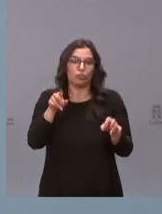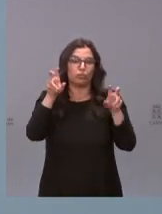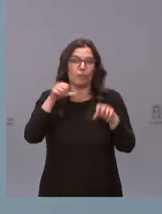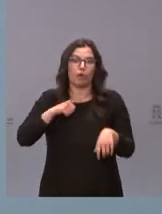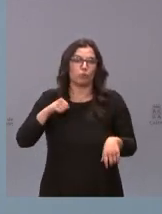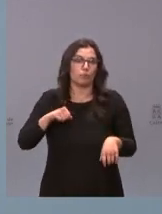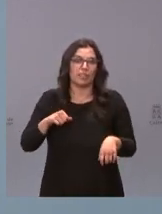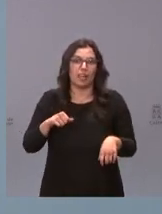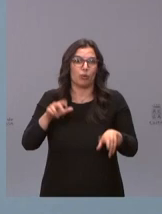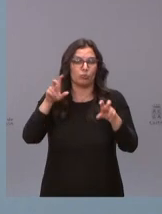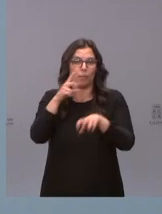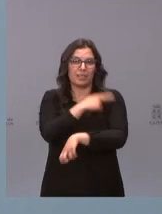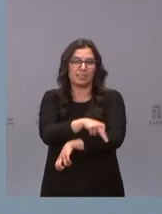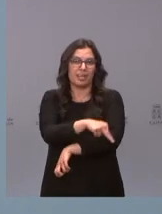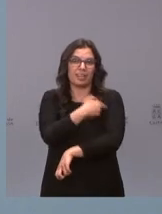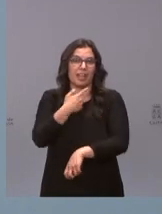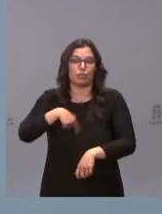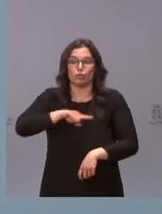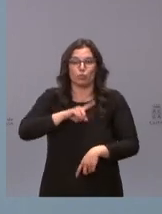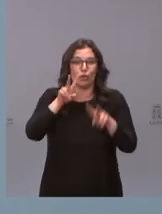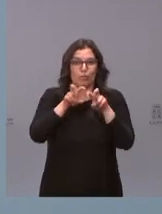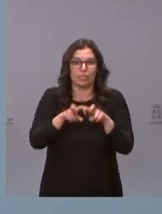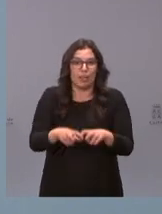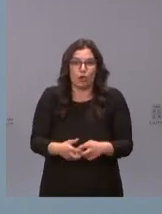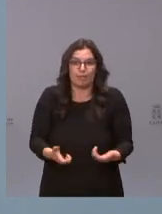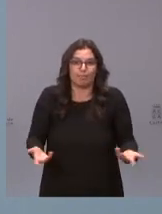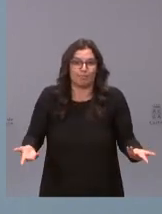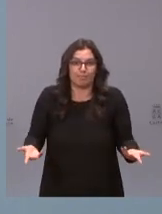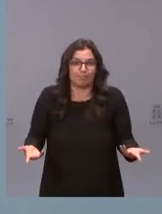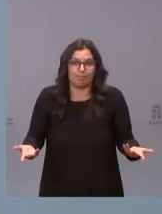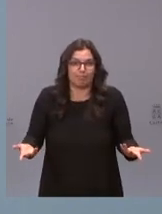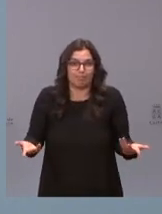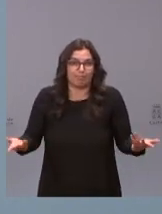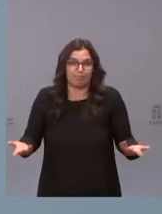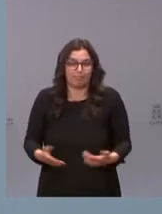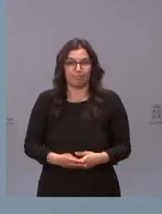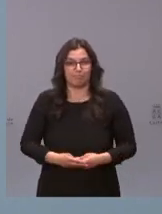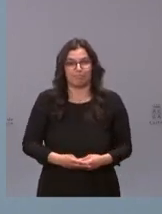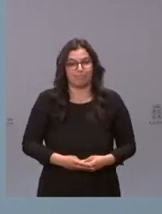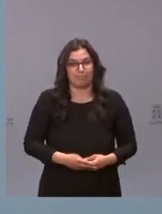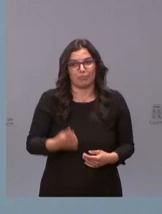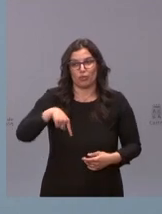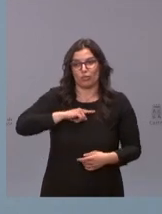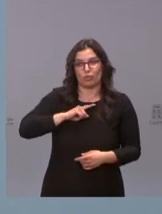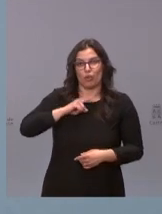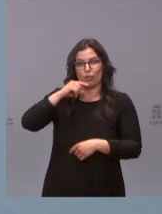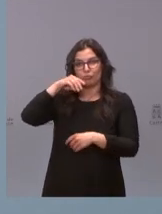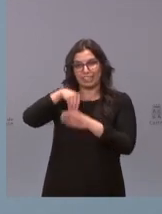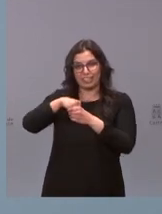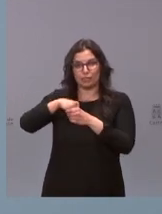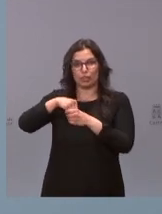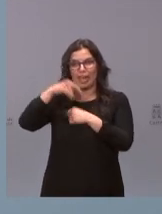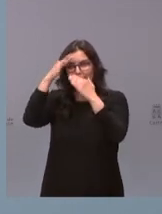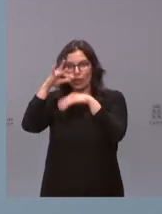hospitalario es un tema de sanidad que los investigadores de a pie no somos clínicos pues la verdad